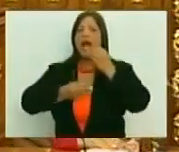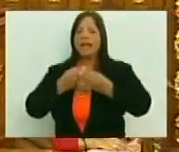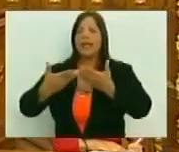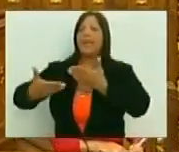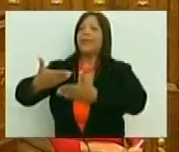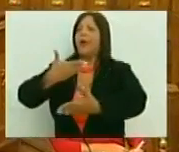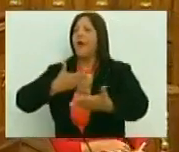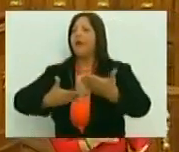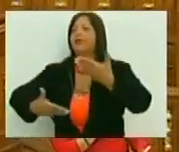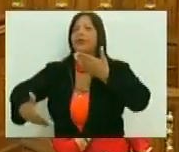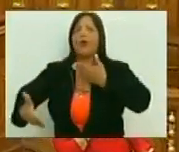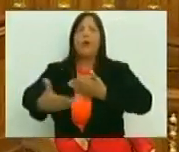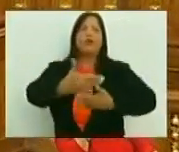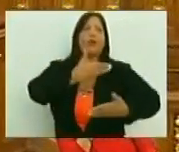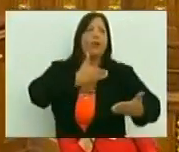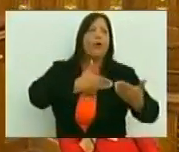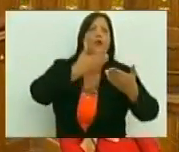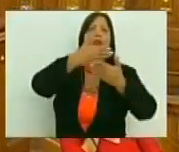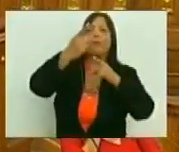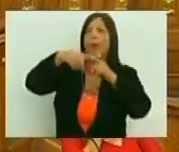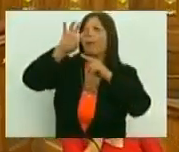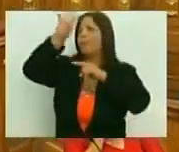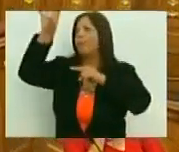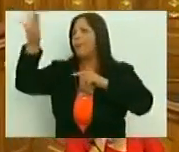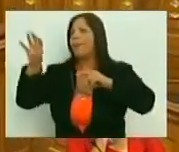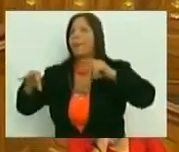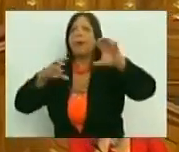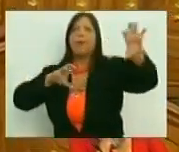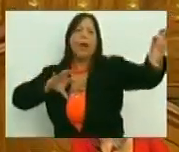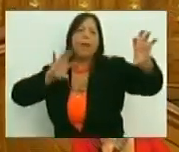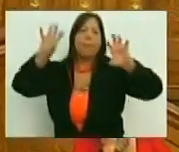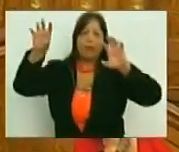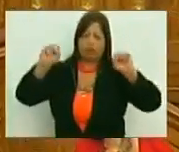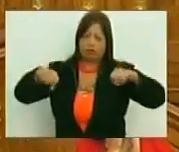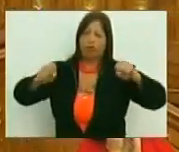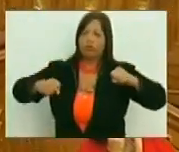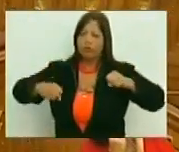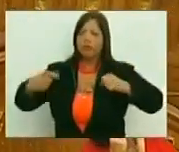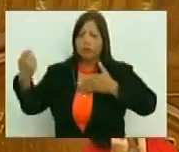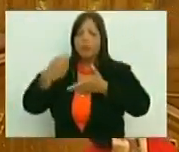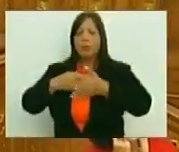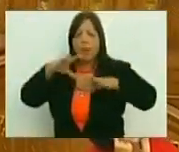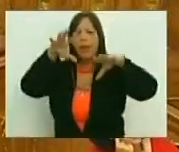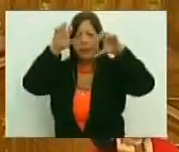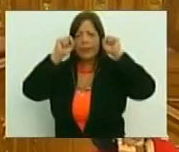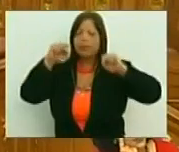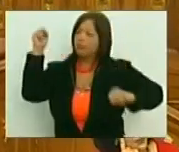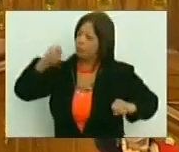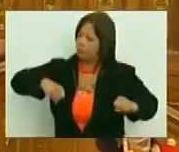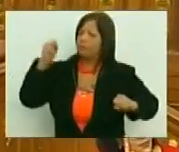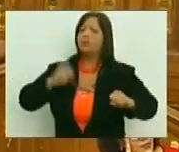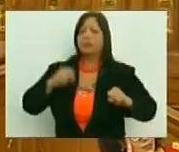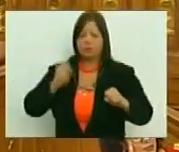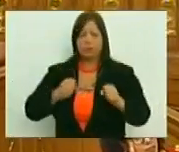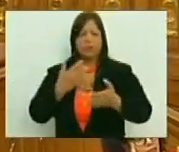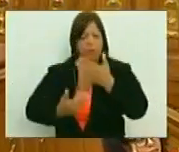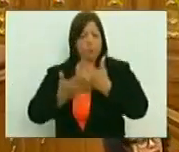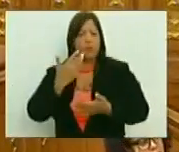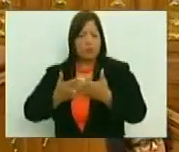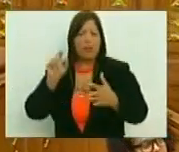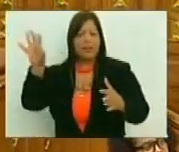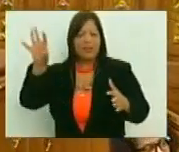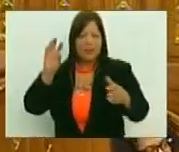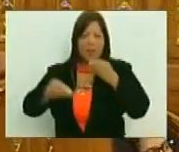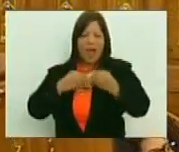negocios, que tenga que hacer, con los negocios, con los gobiernos, tenga que hacer, eso lo entendemos, y ese es el papel, que tiene que